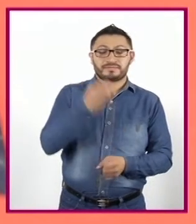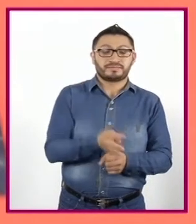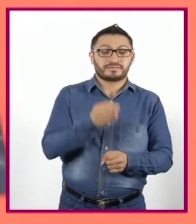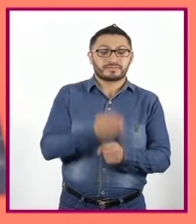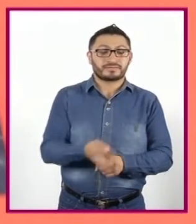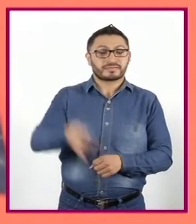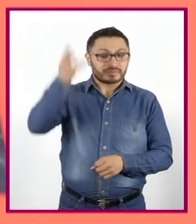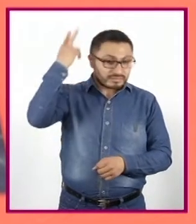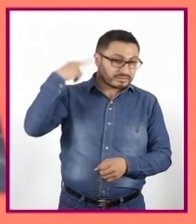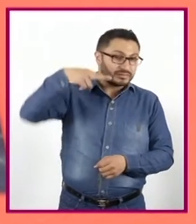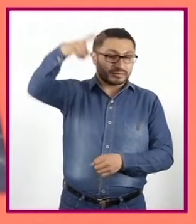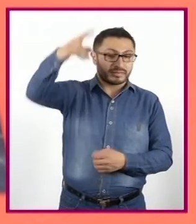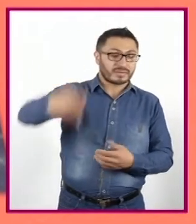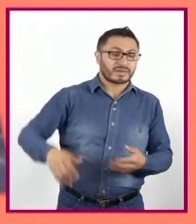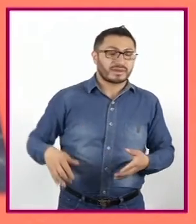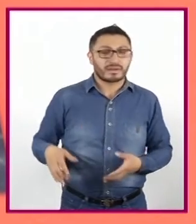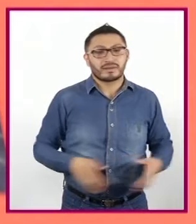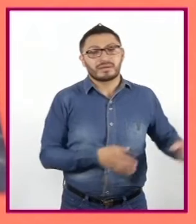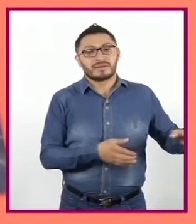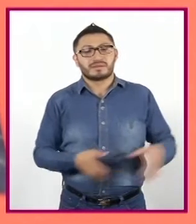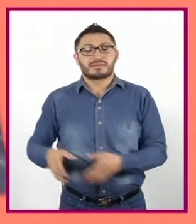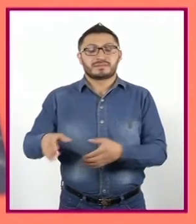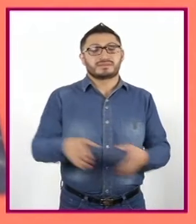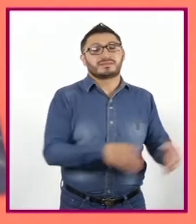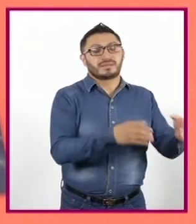viajando por las carreteras